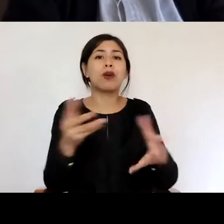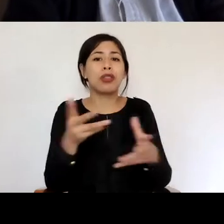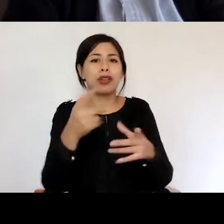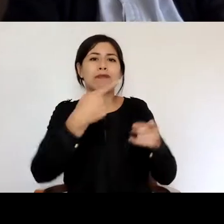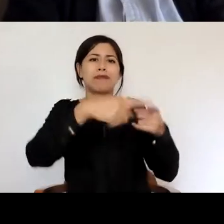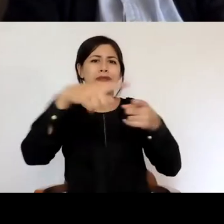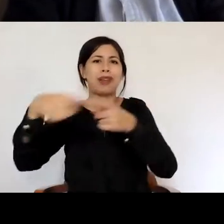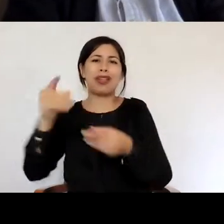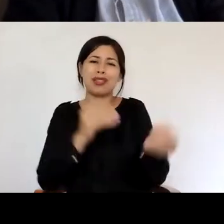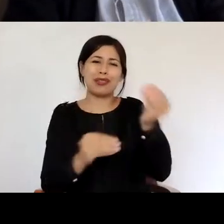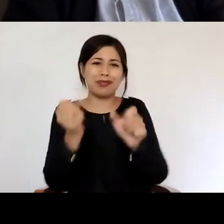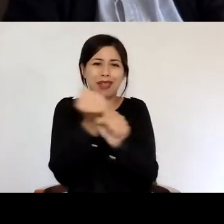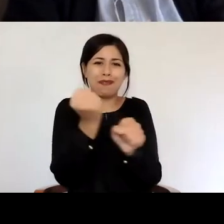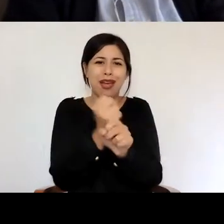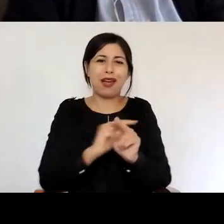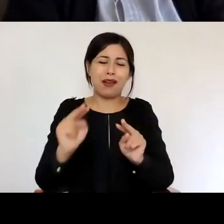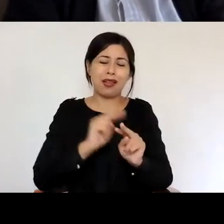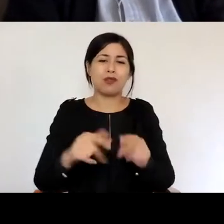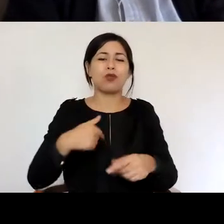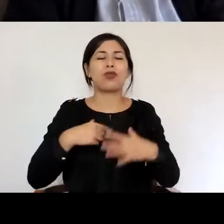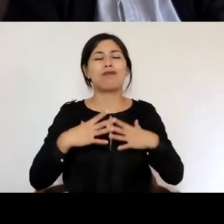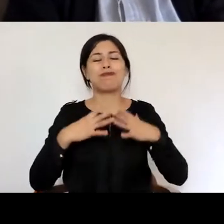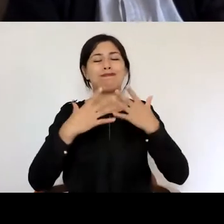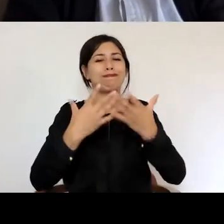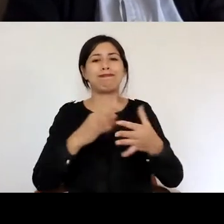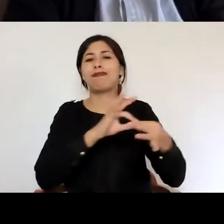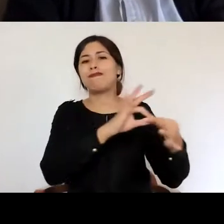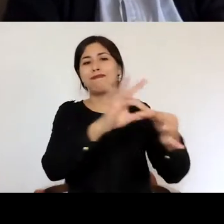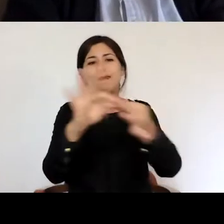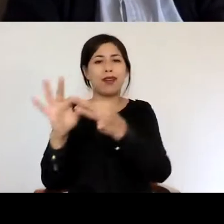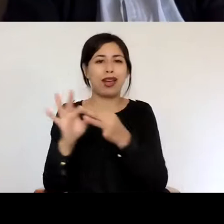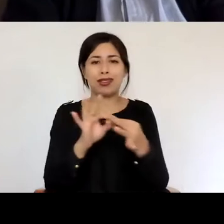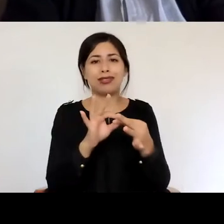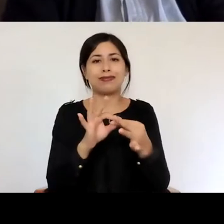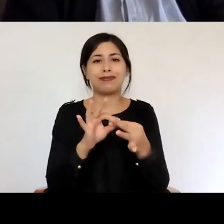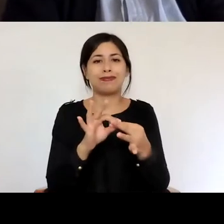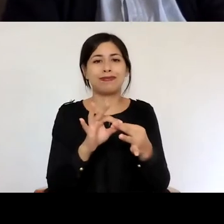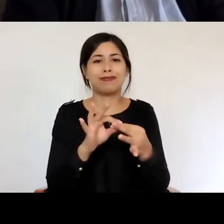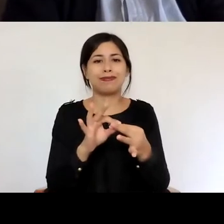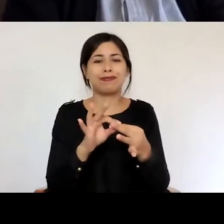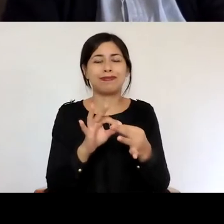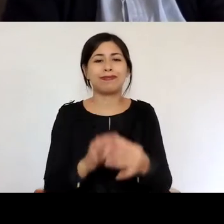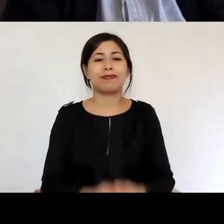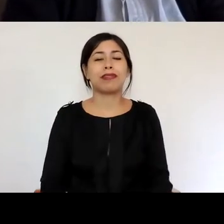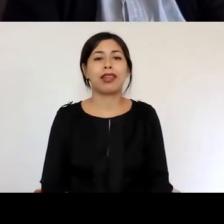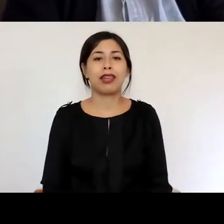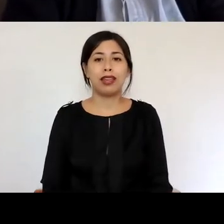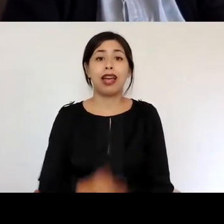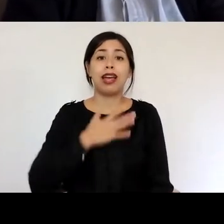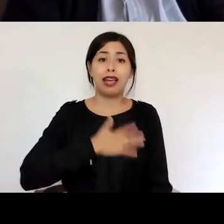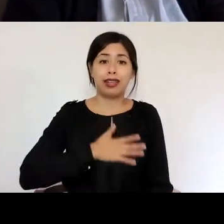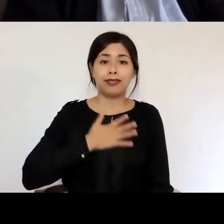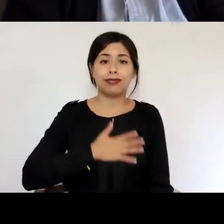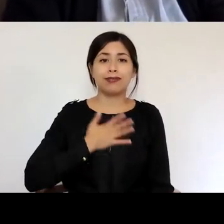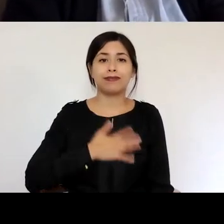hacen así que un millón de gracias por acompañarnos en esta mañana y quiero pasar